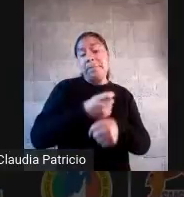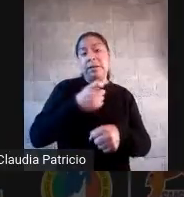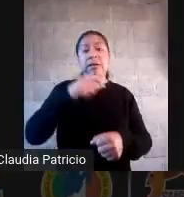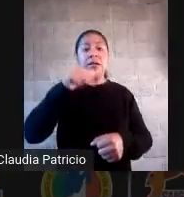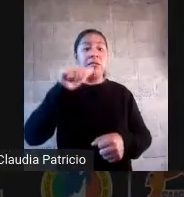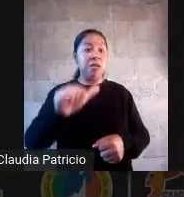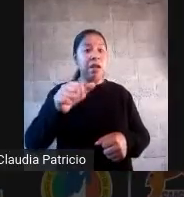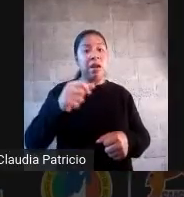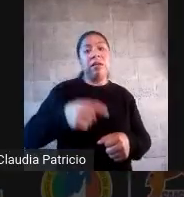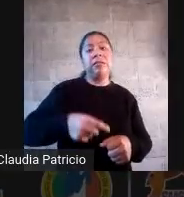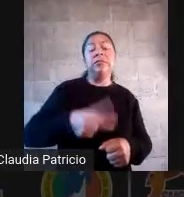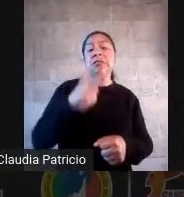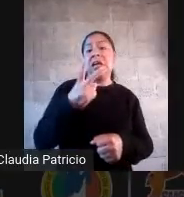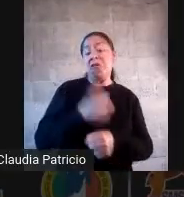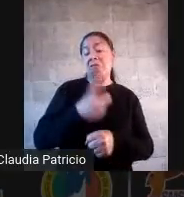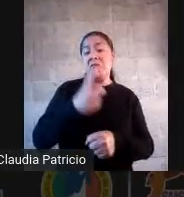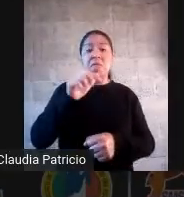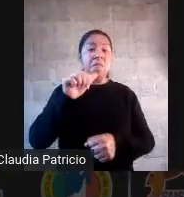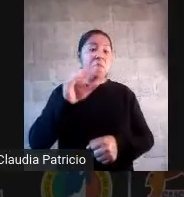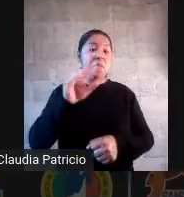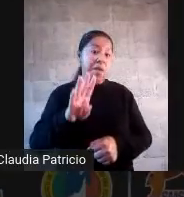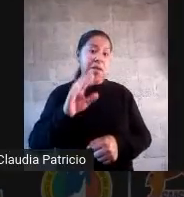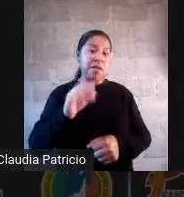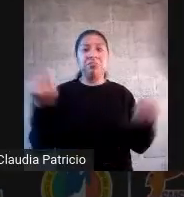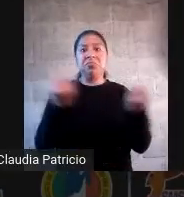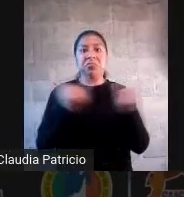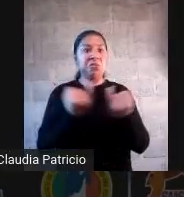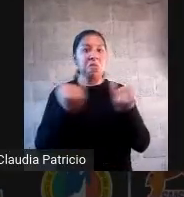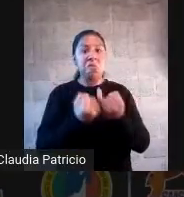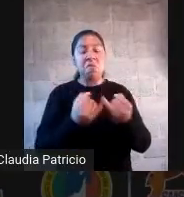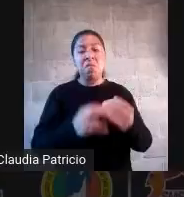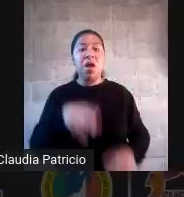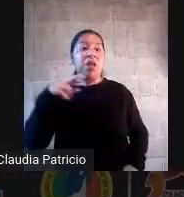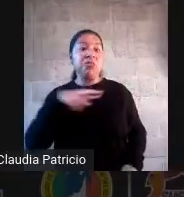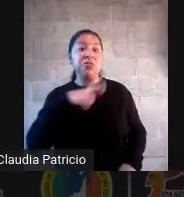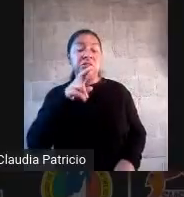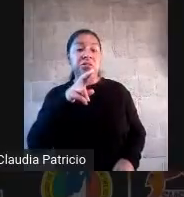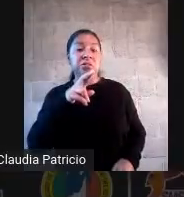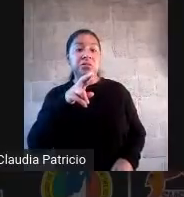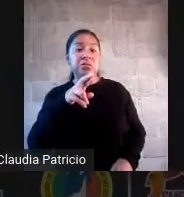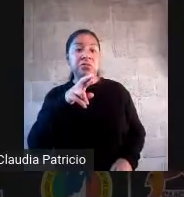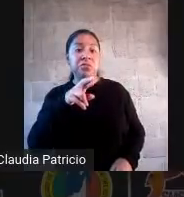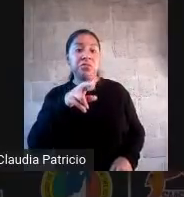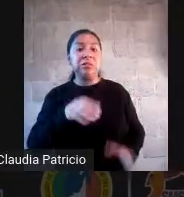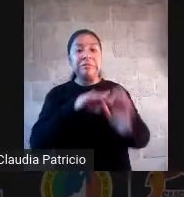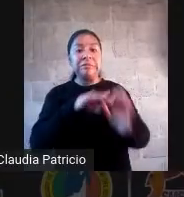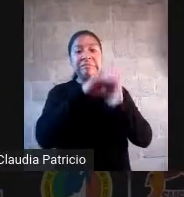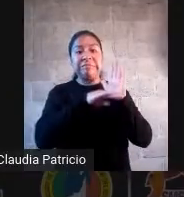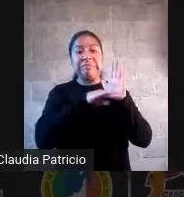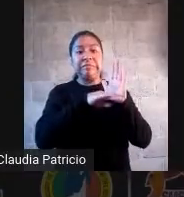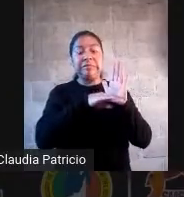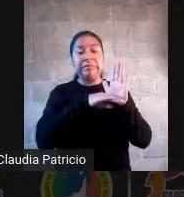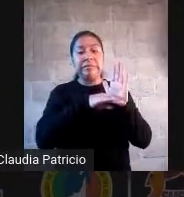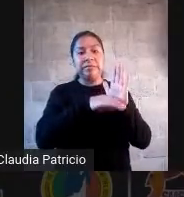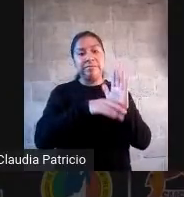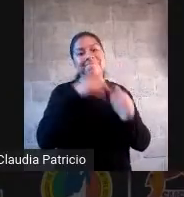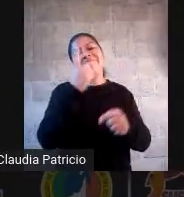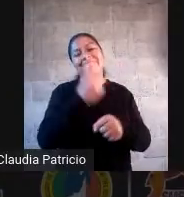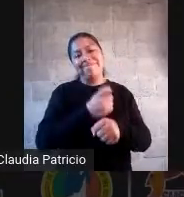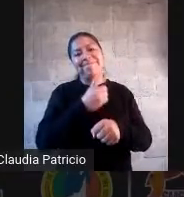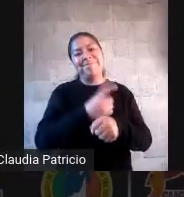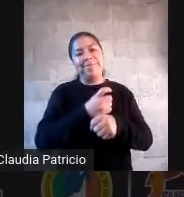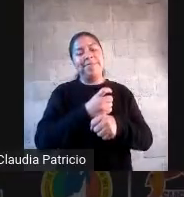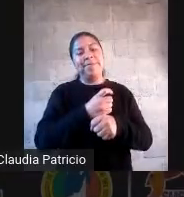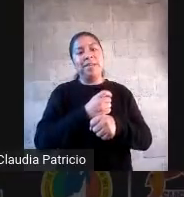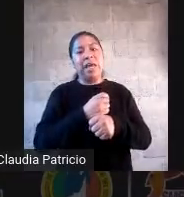colectiva prácticamente. Entonces, los resultados primero los tenemos que obtener. La aplicación de instrumentos y de